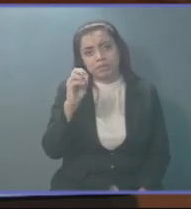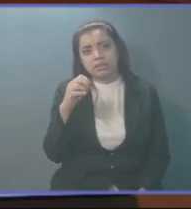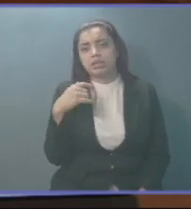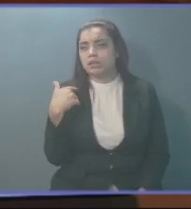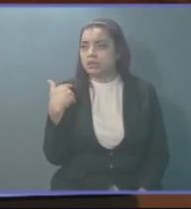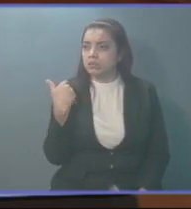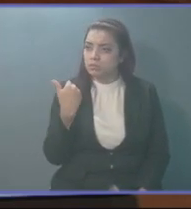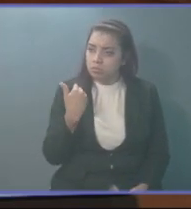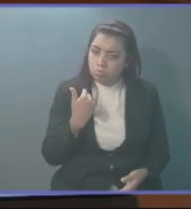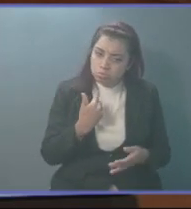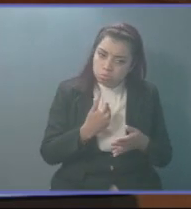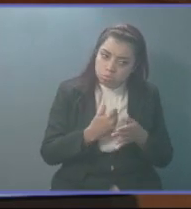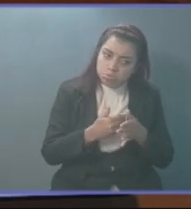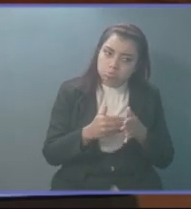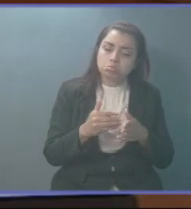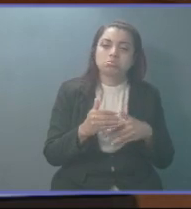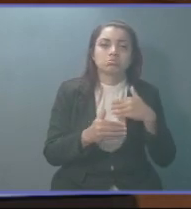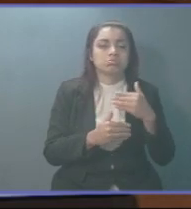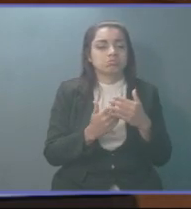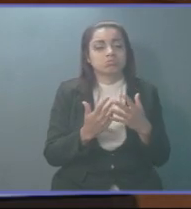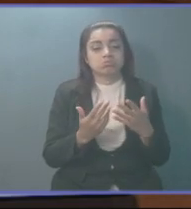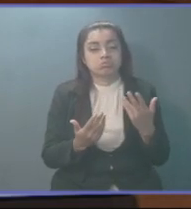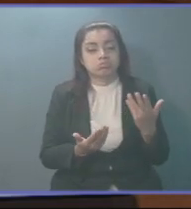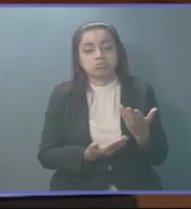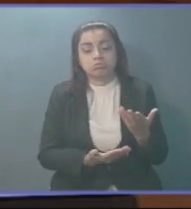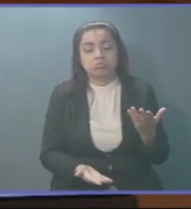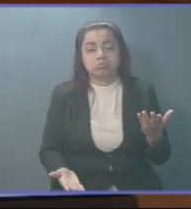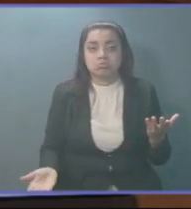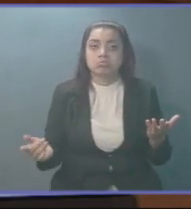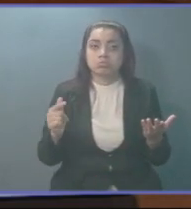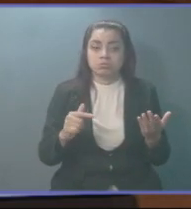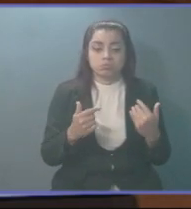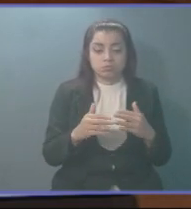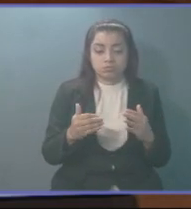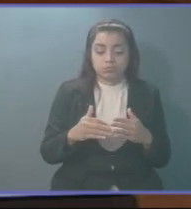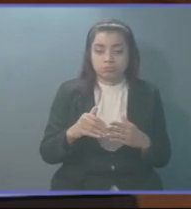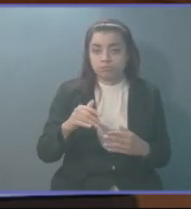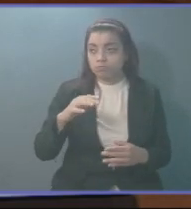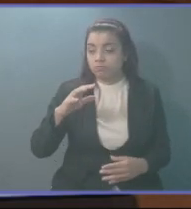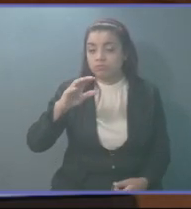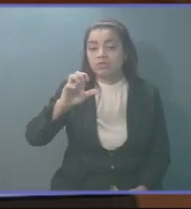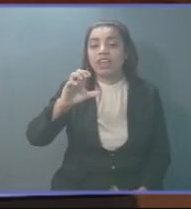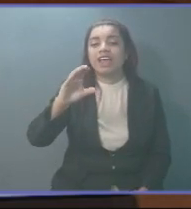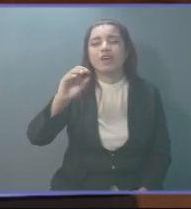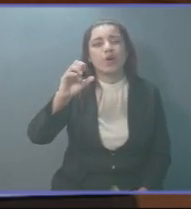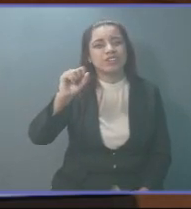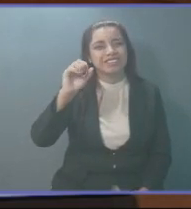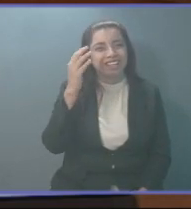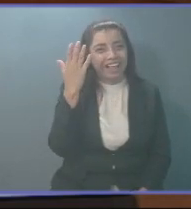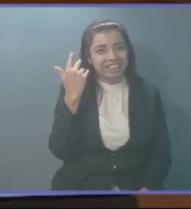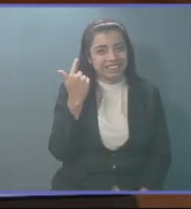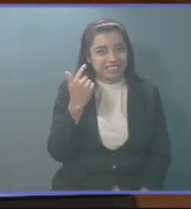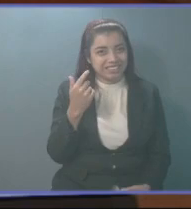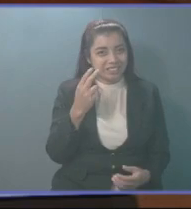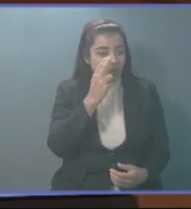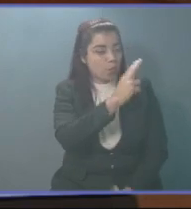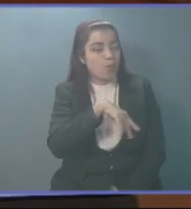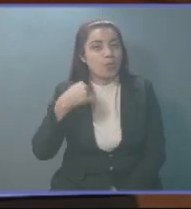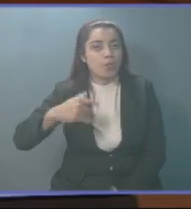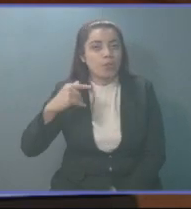iniciara con un desmontaje de varios ecos de varias unidades de salud